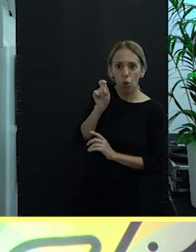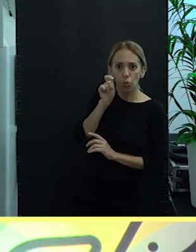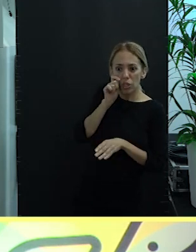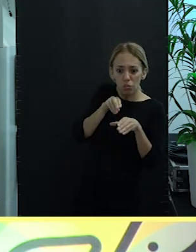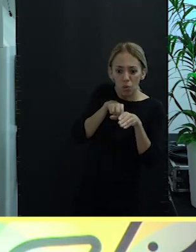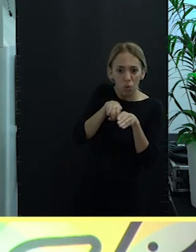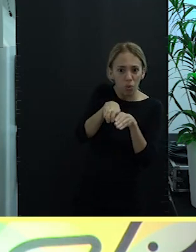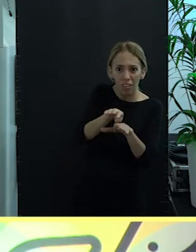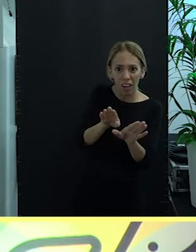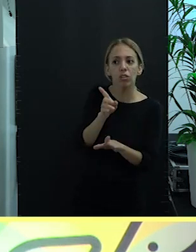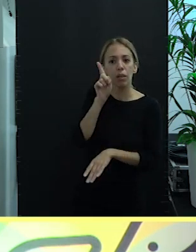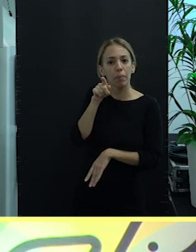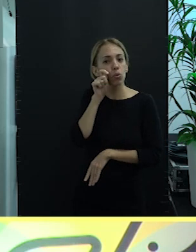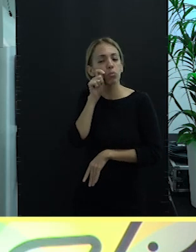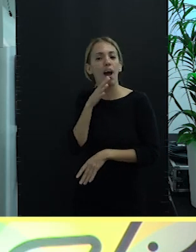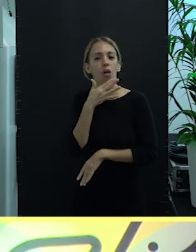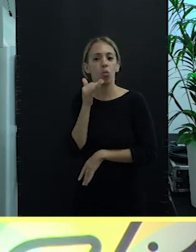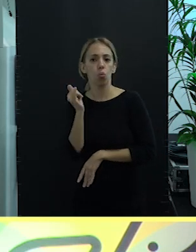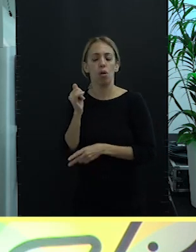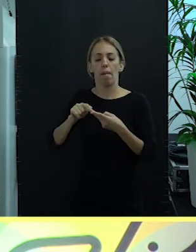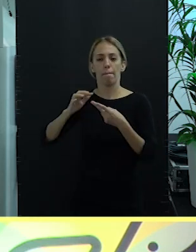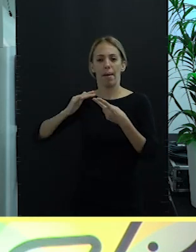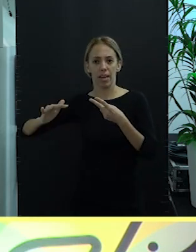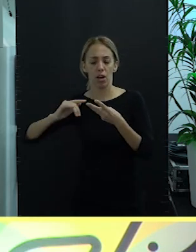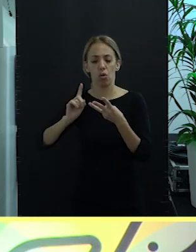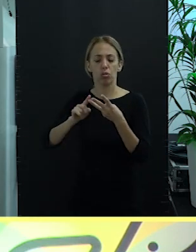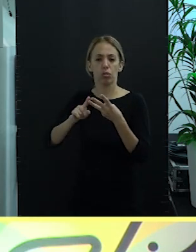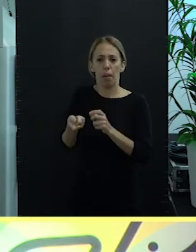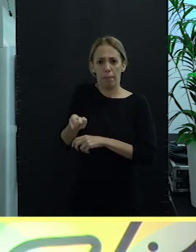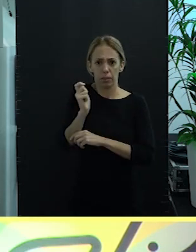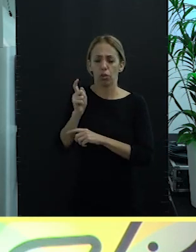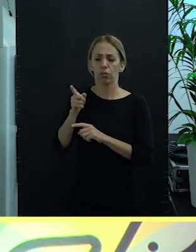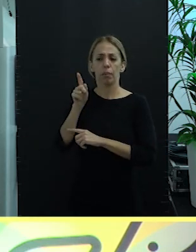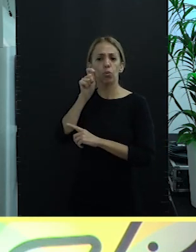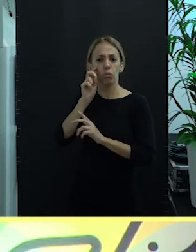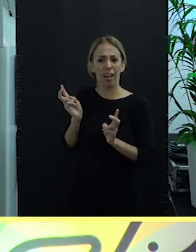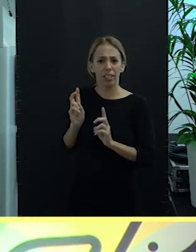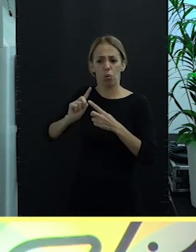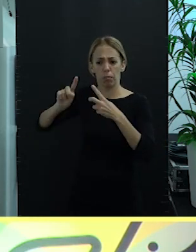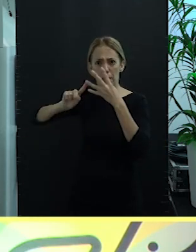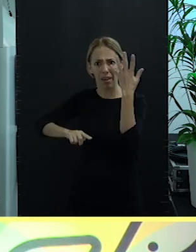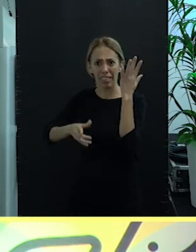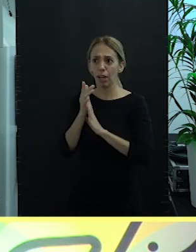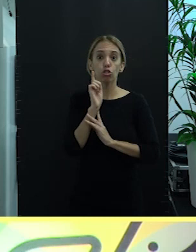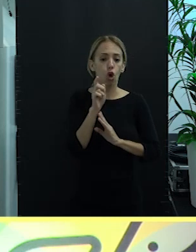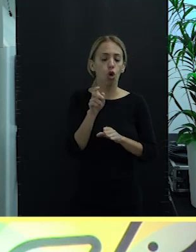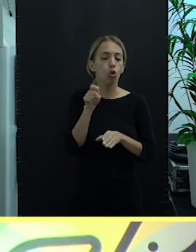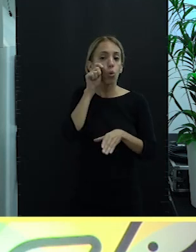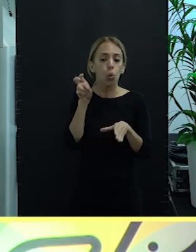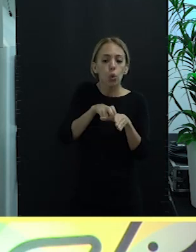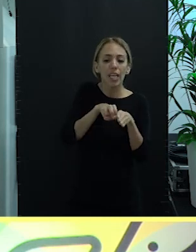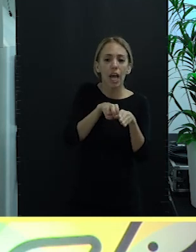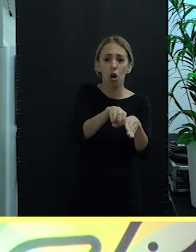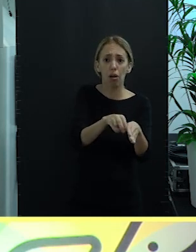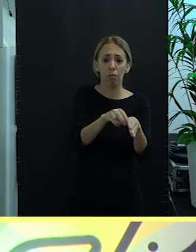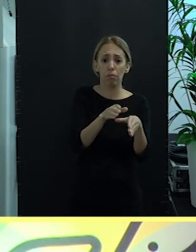Éramos turismo azul y era turismo marinero, era pesca, turismo, turismo activo. Somos algo más que crucero. Porque en la estrategia de Economía